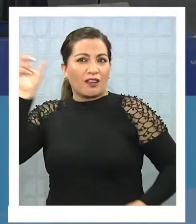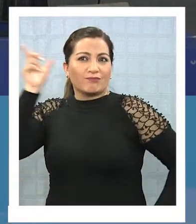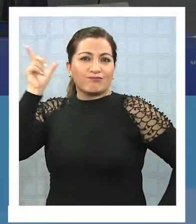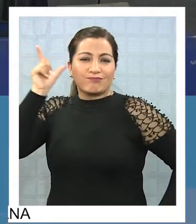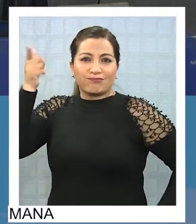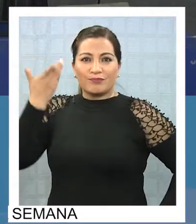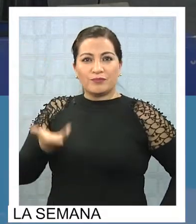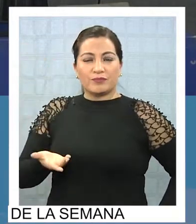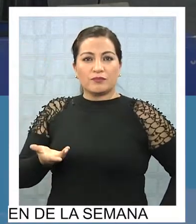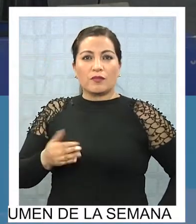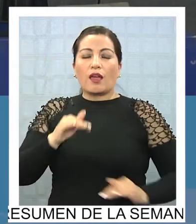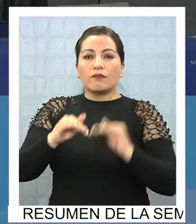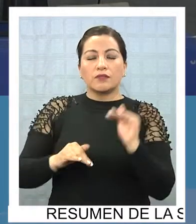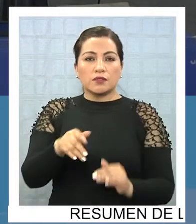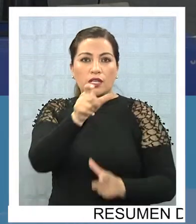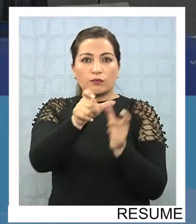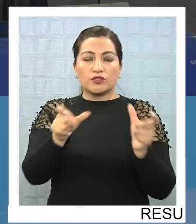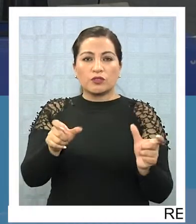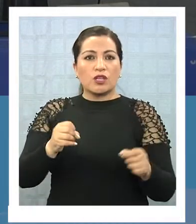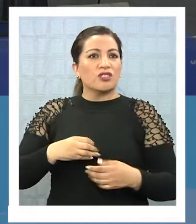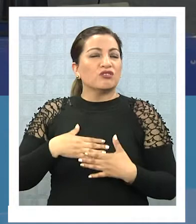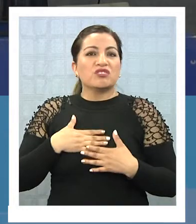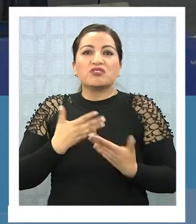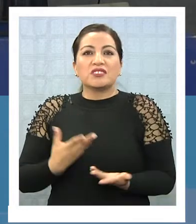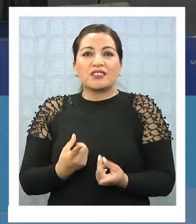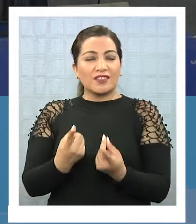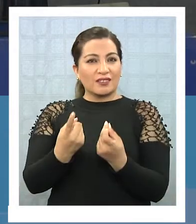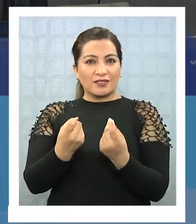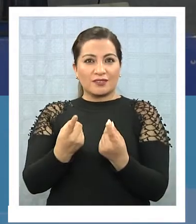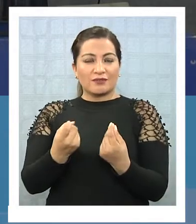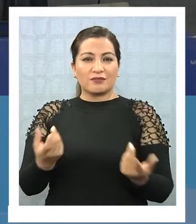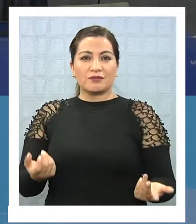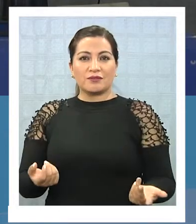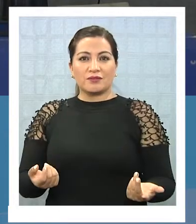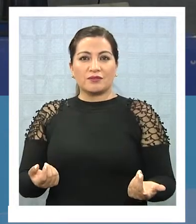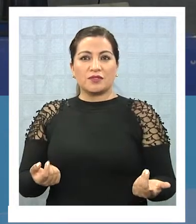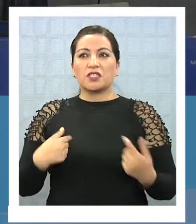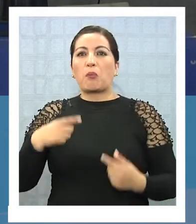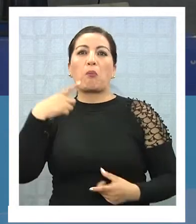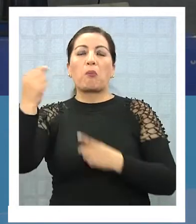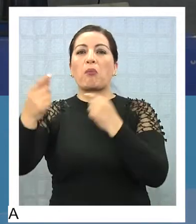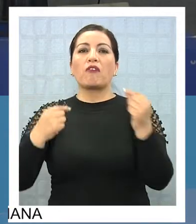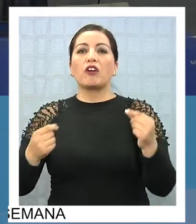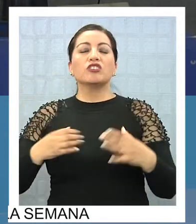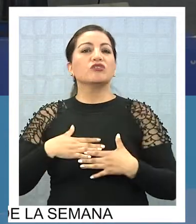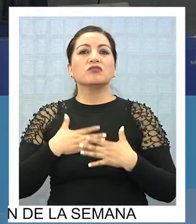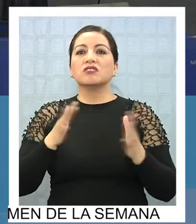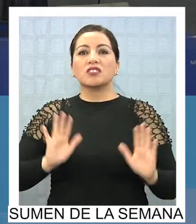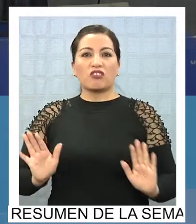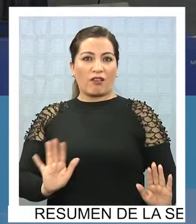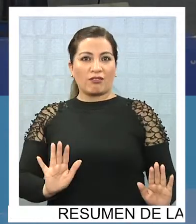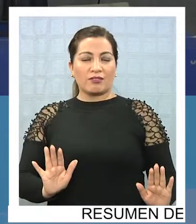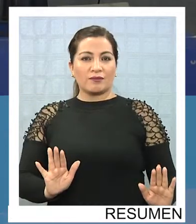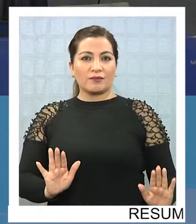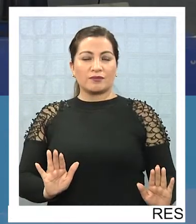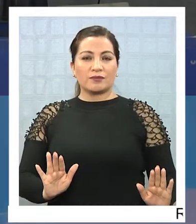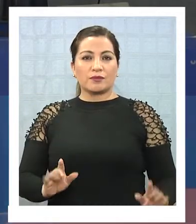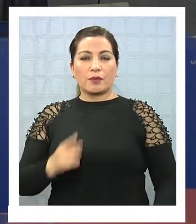a veces, no siente la necesidad de tener que evacuar porque no está sintiendo un terremoto.